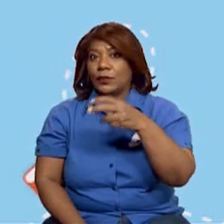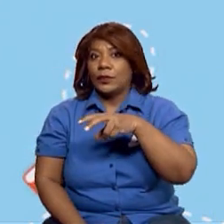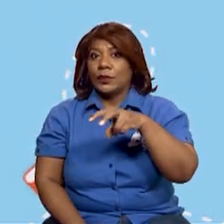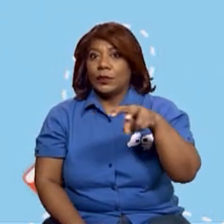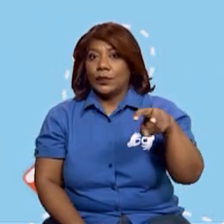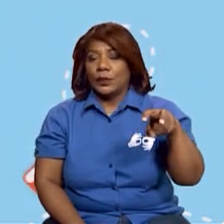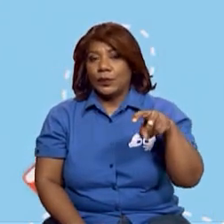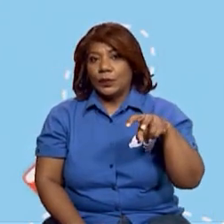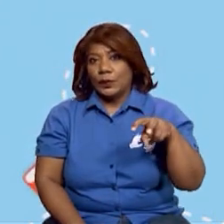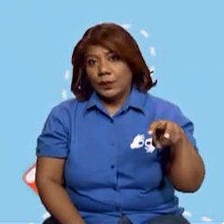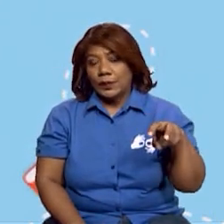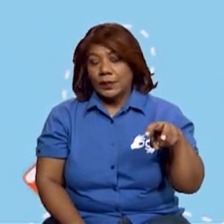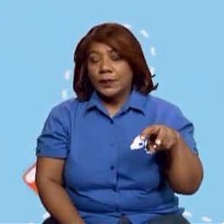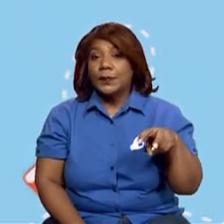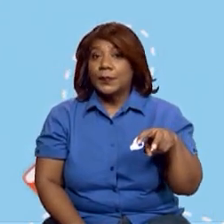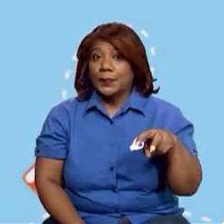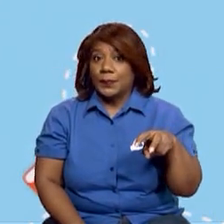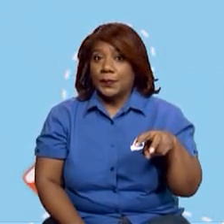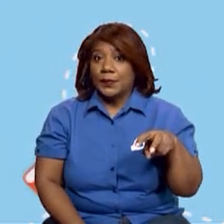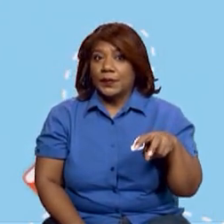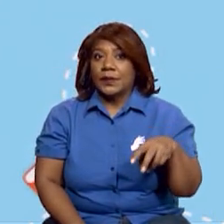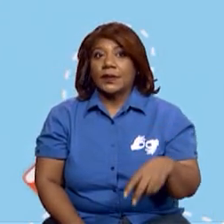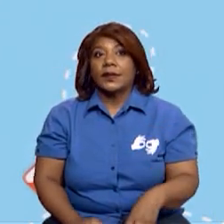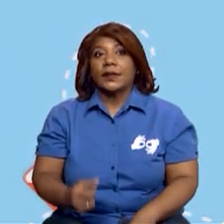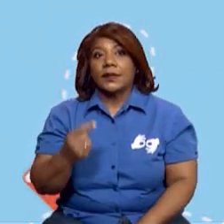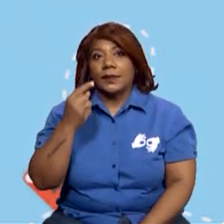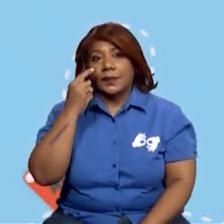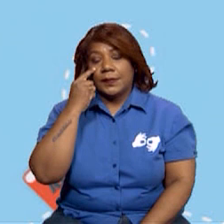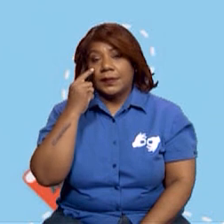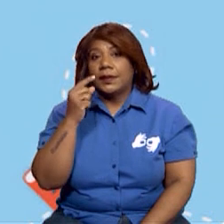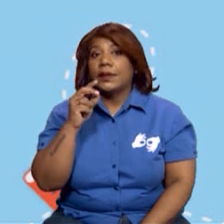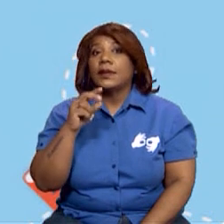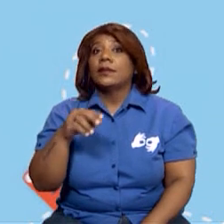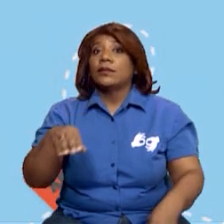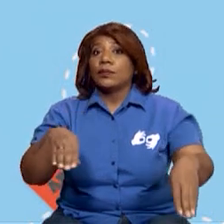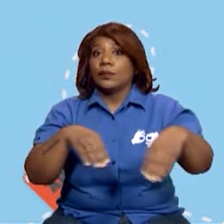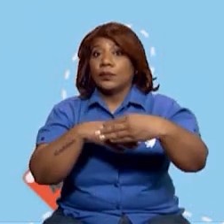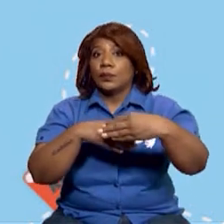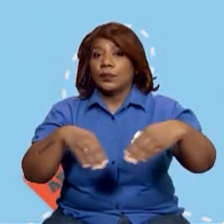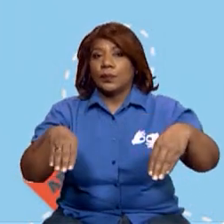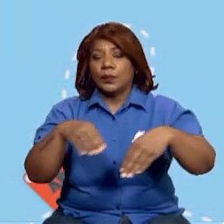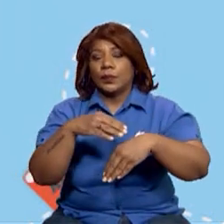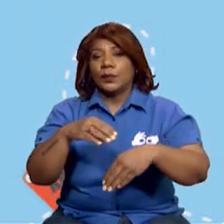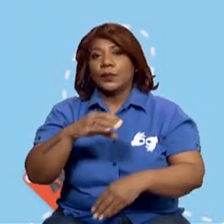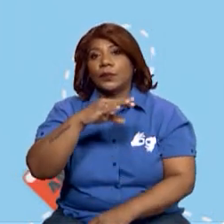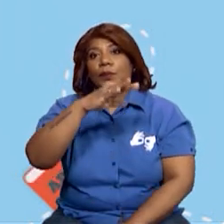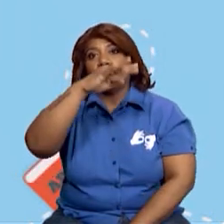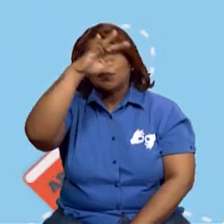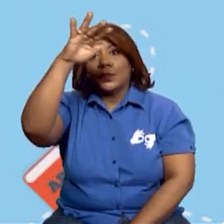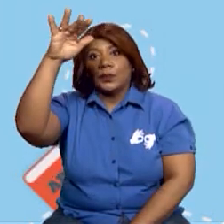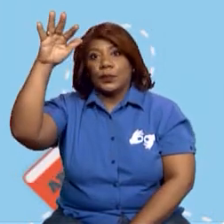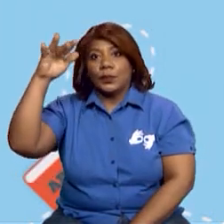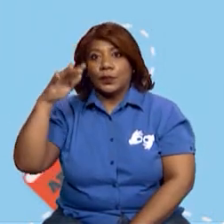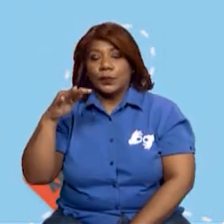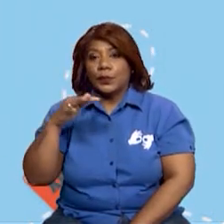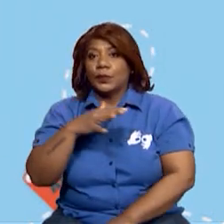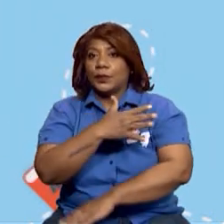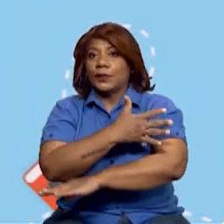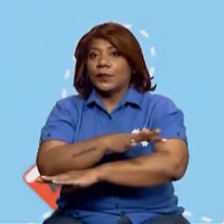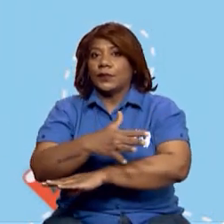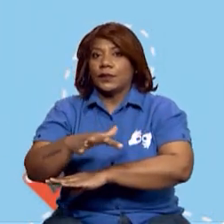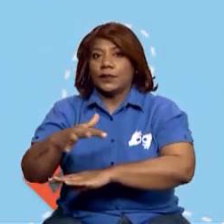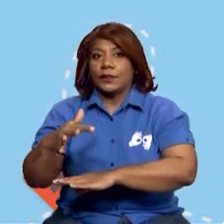cuáles son los tipos de vías. Las tenemos de tres tipos, terrestre, aérea y acuática. En las terrestres se